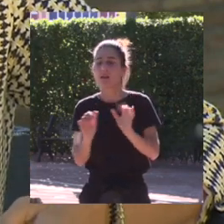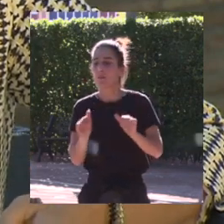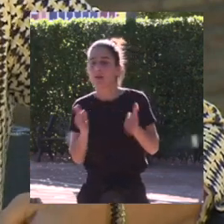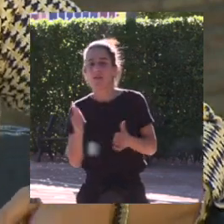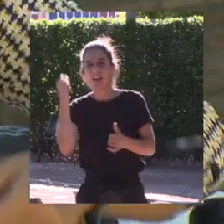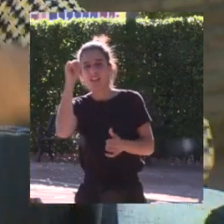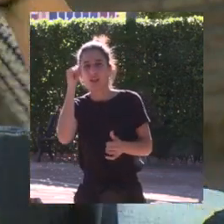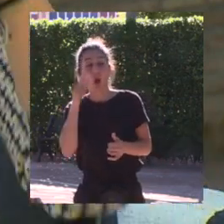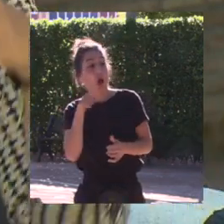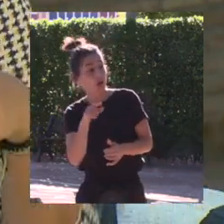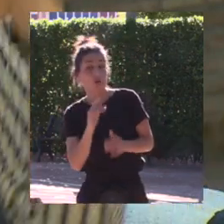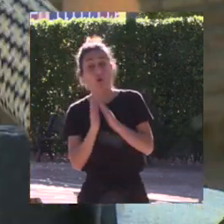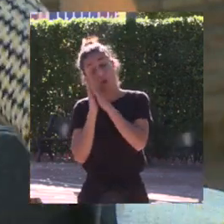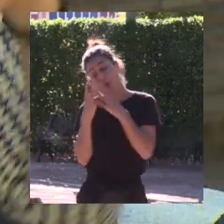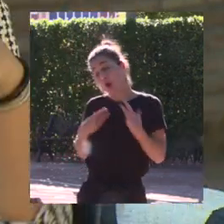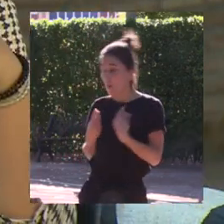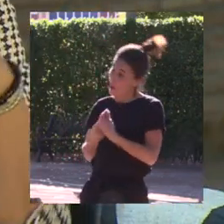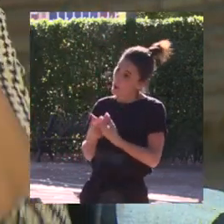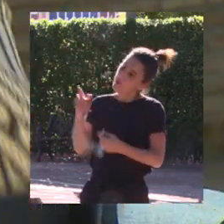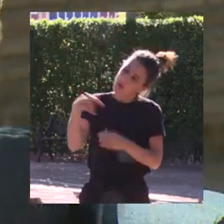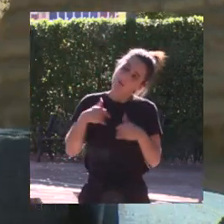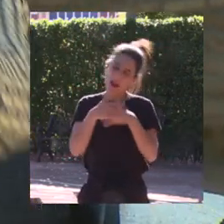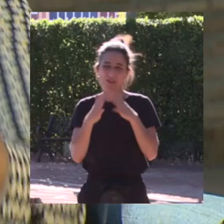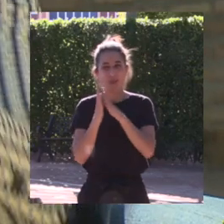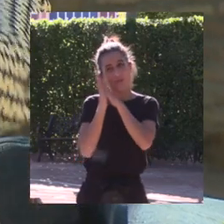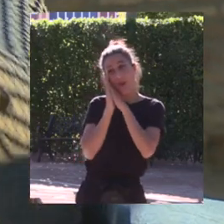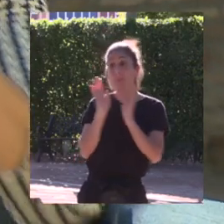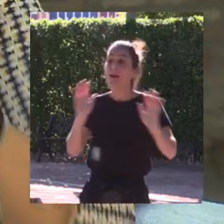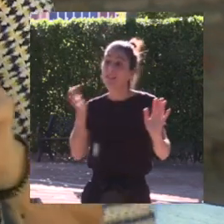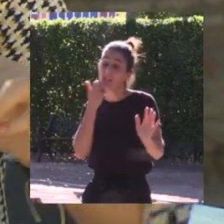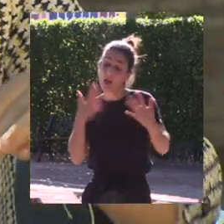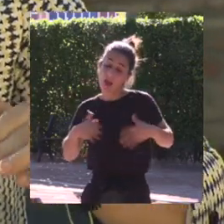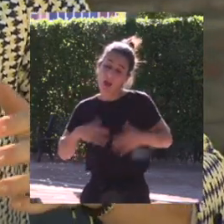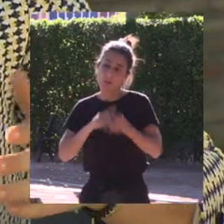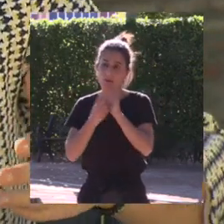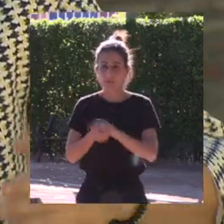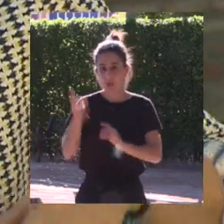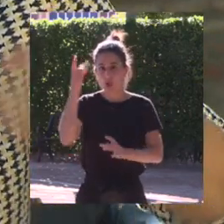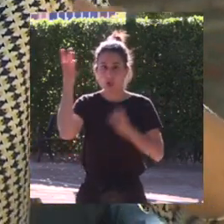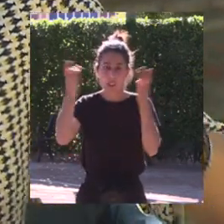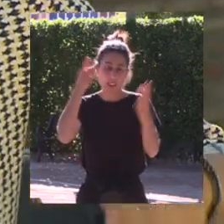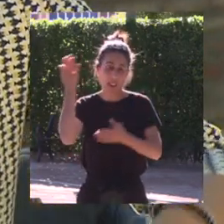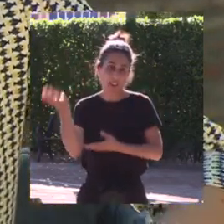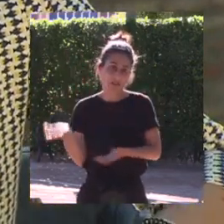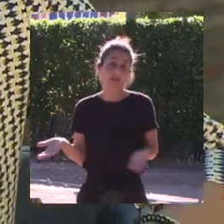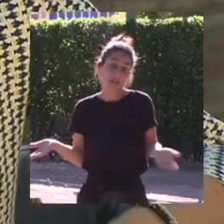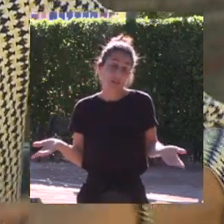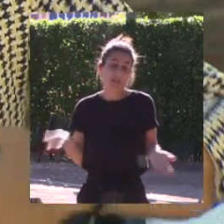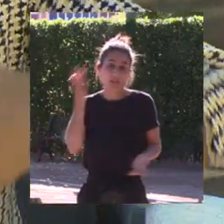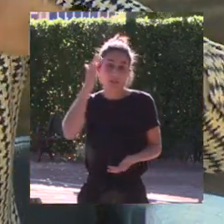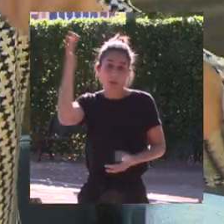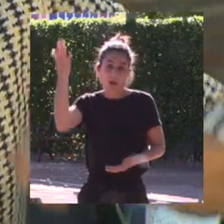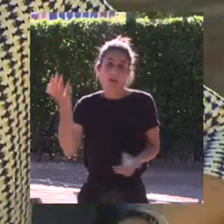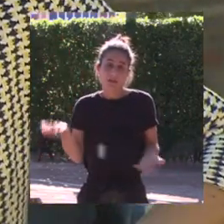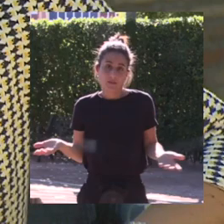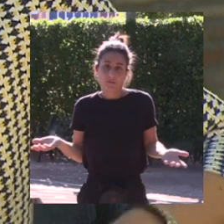cachondeo tú puedes dormir conmigo tú puedes venir a mi habitación pero solo si te cambias delante mía pues tonterías de estas que claro ya te puedes imaginar yo